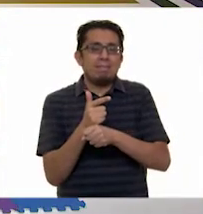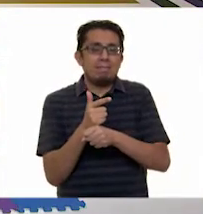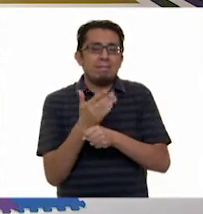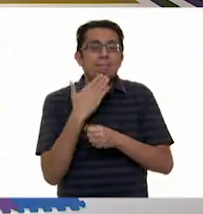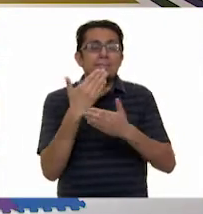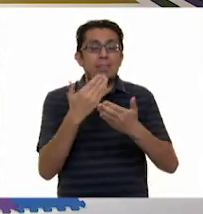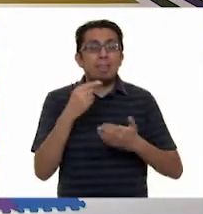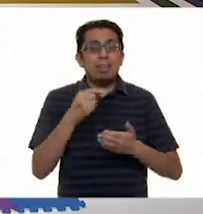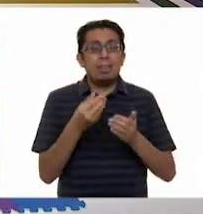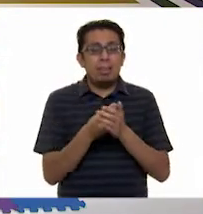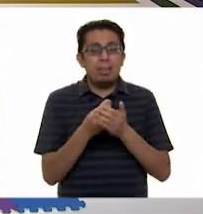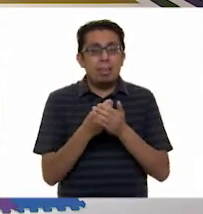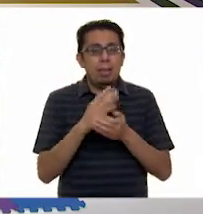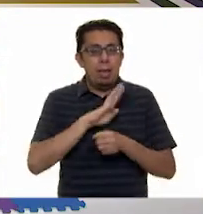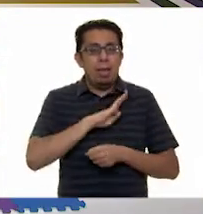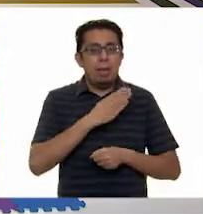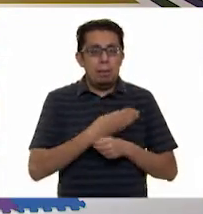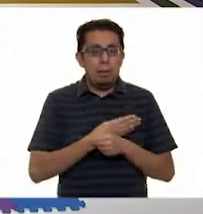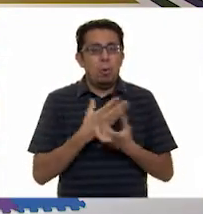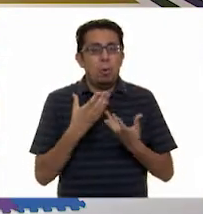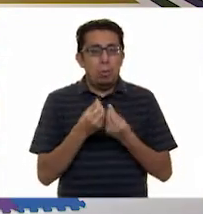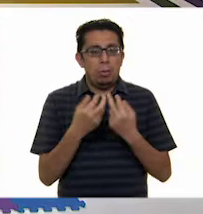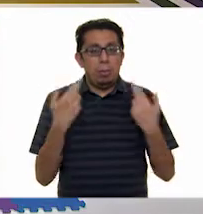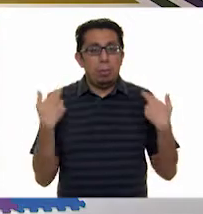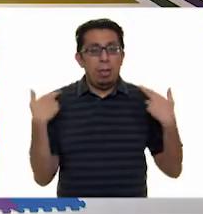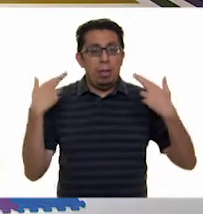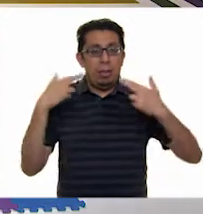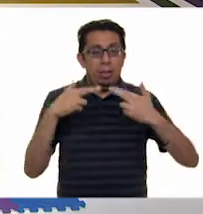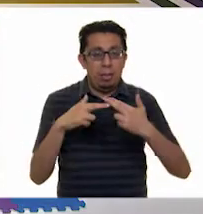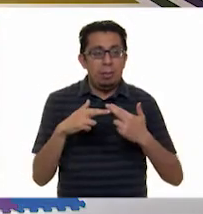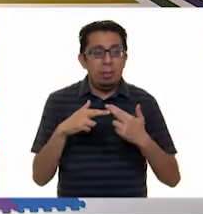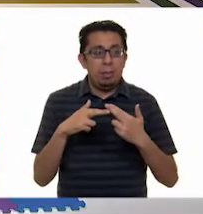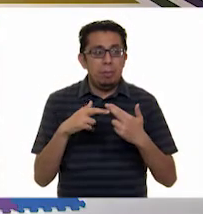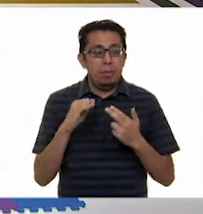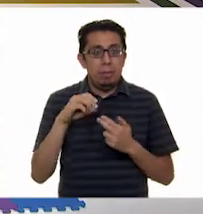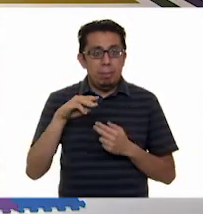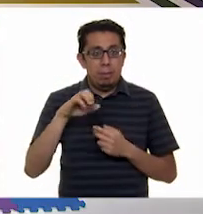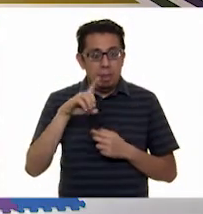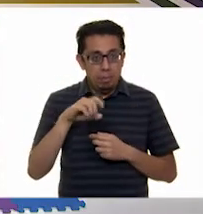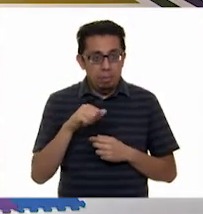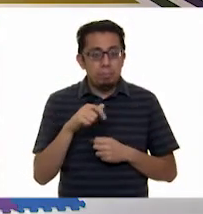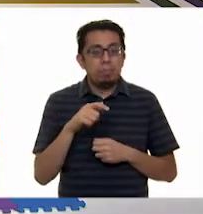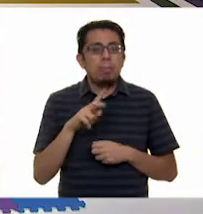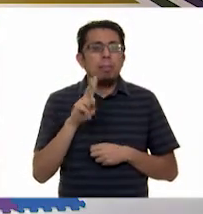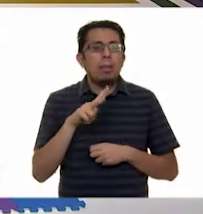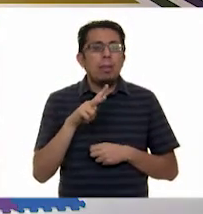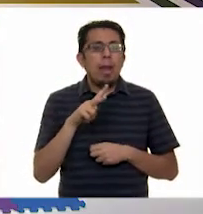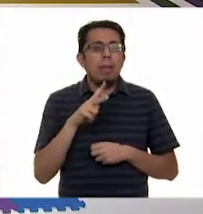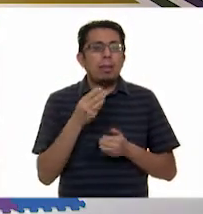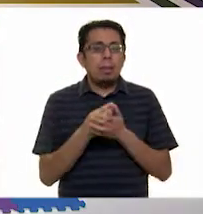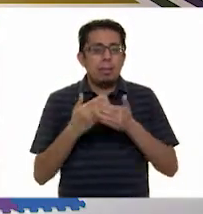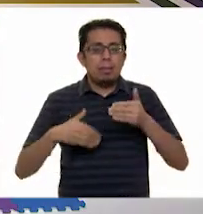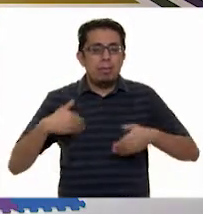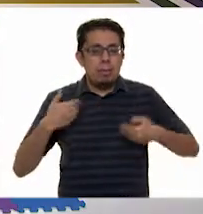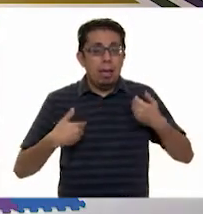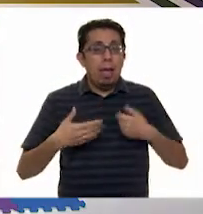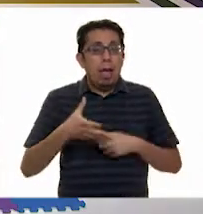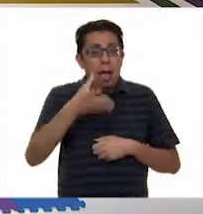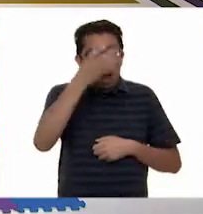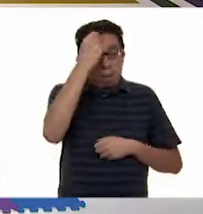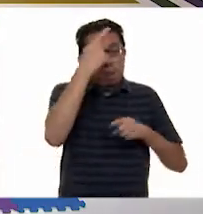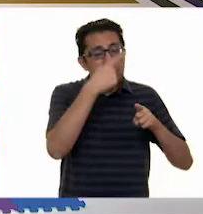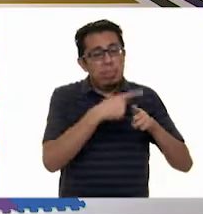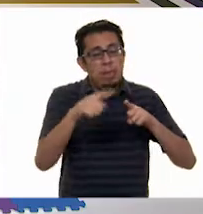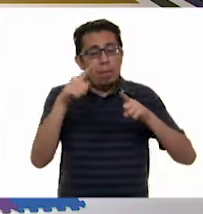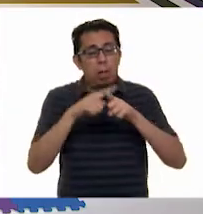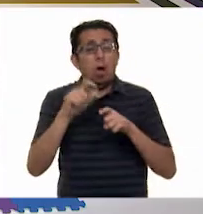a la clase de lengua materna con la maestra Imelda. Esta clase va a estar muy divertida. Vamos a aprender bastante. Nuestro tema del día de